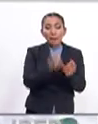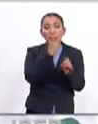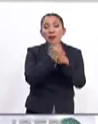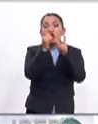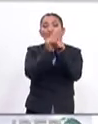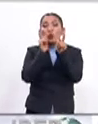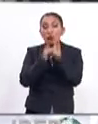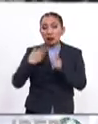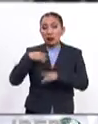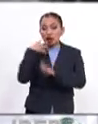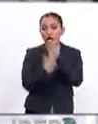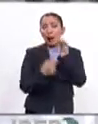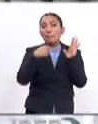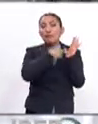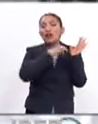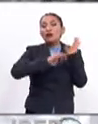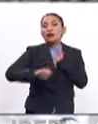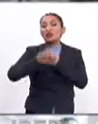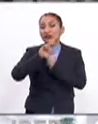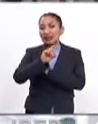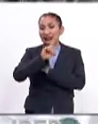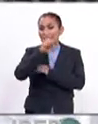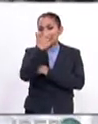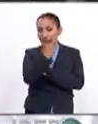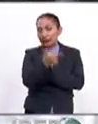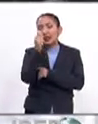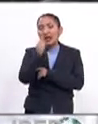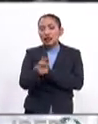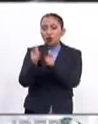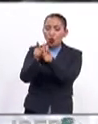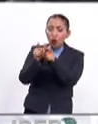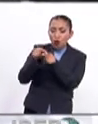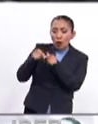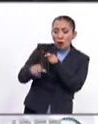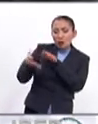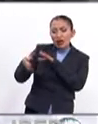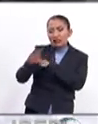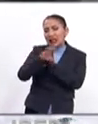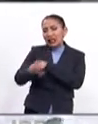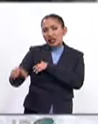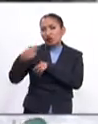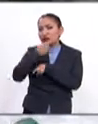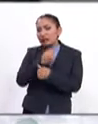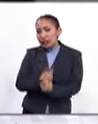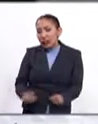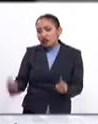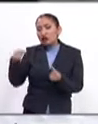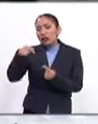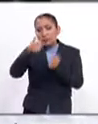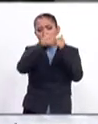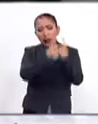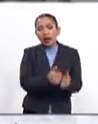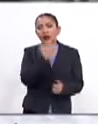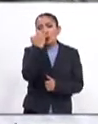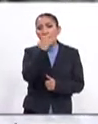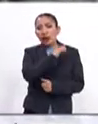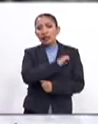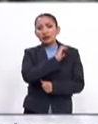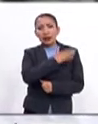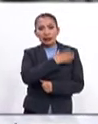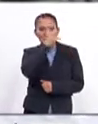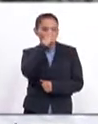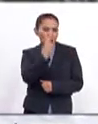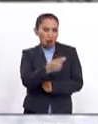primer grupo de refugiados llegó en 1937. Se trató de un contingente de cerca de 500 niños que permanecieron en la Escuela España